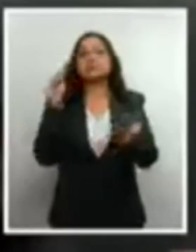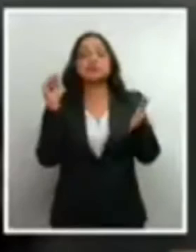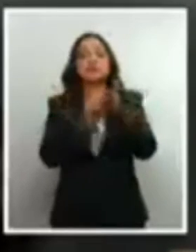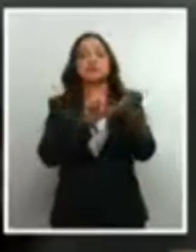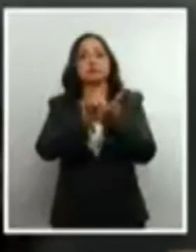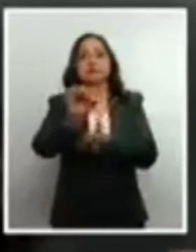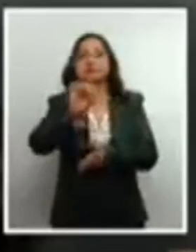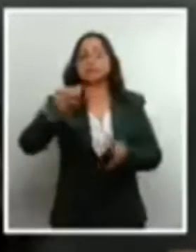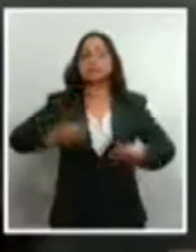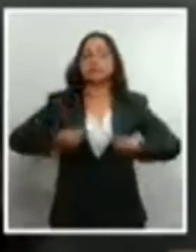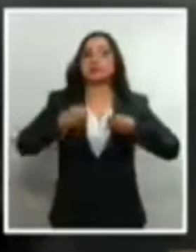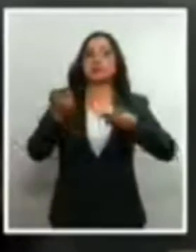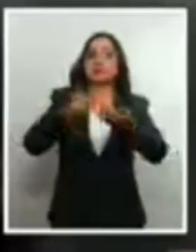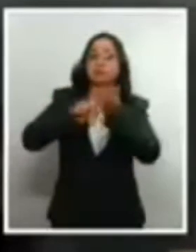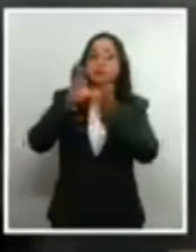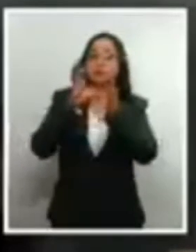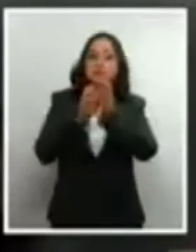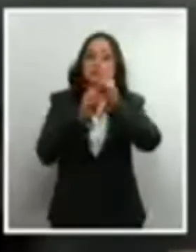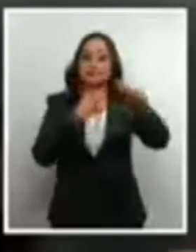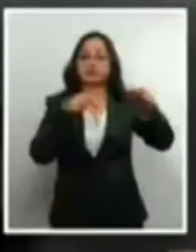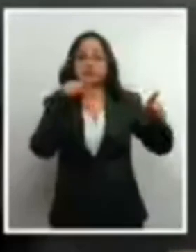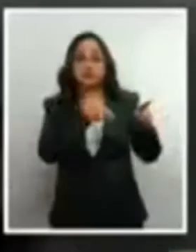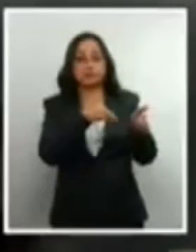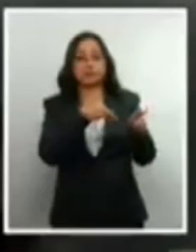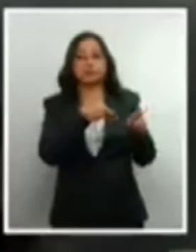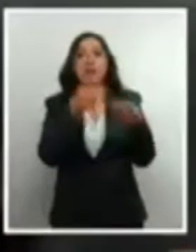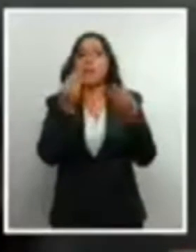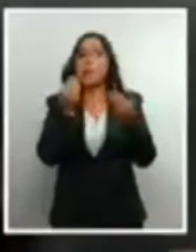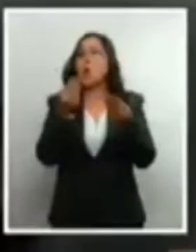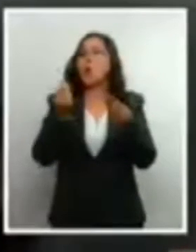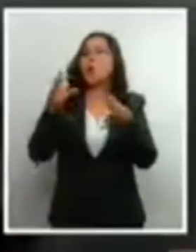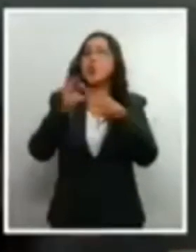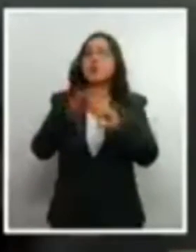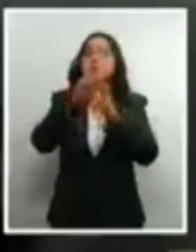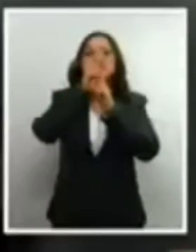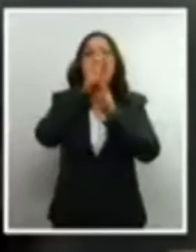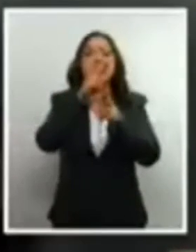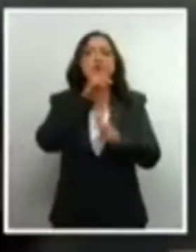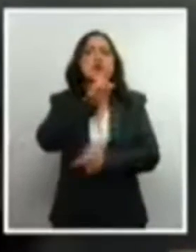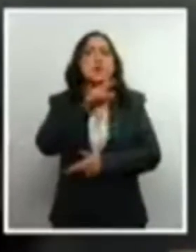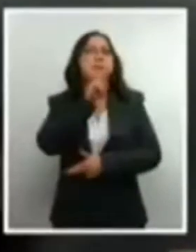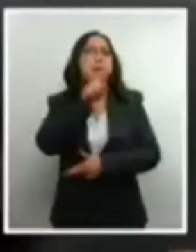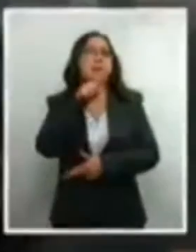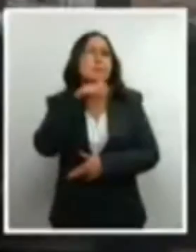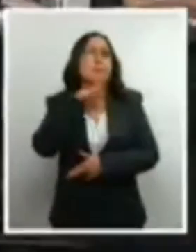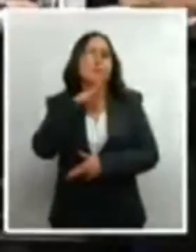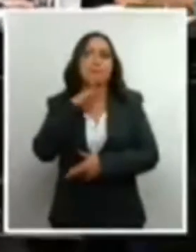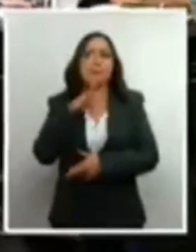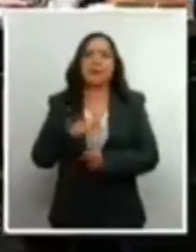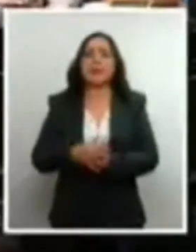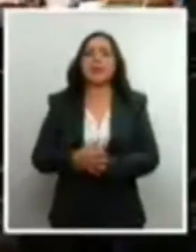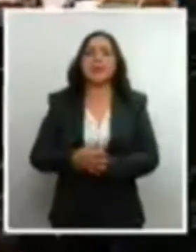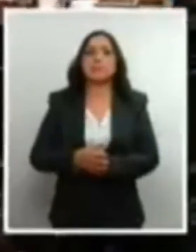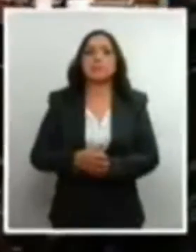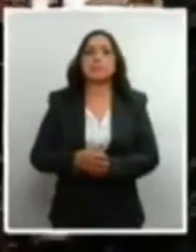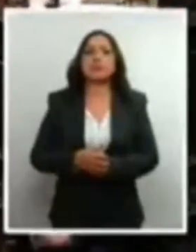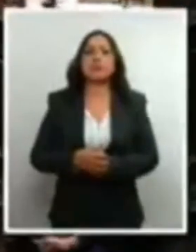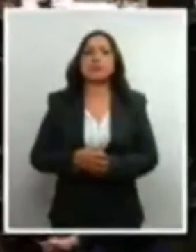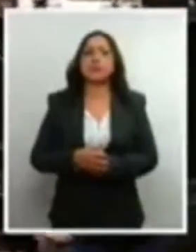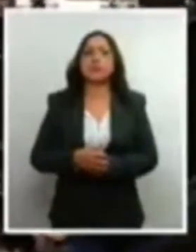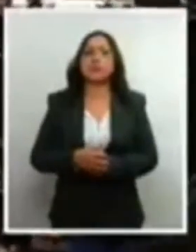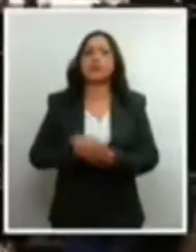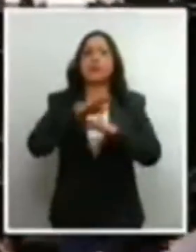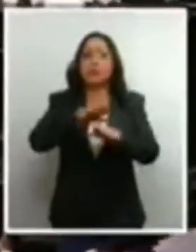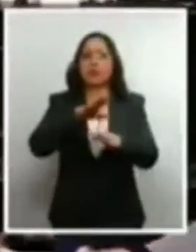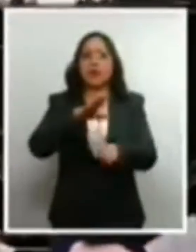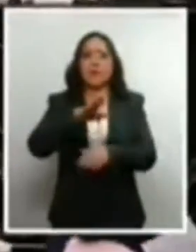vida en sus constituciones tiene muchos mejores resultados en la disminución de los indicadores